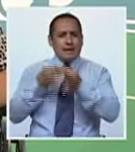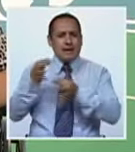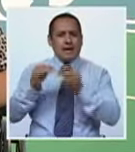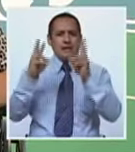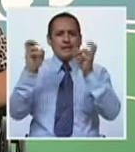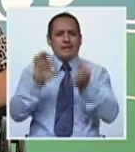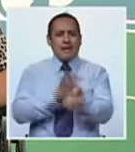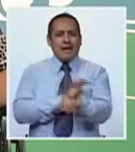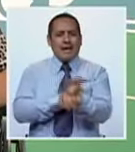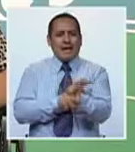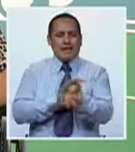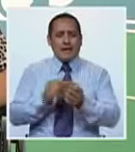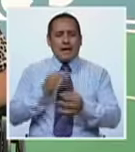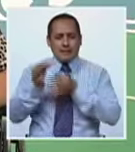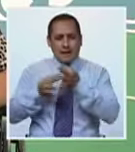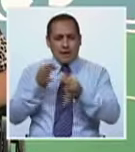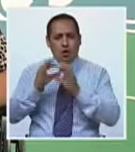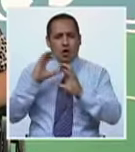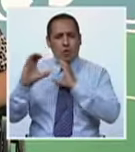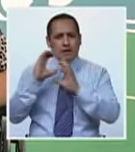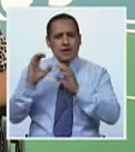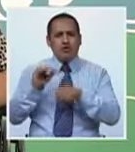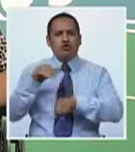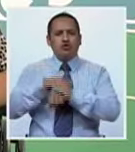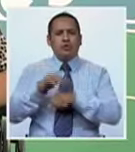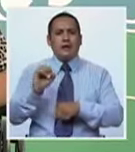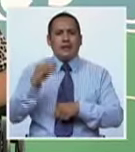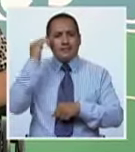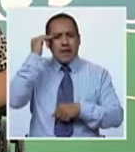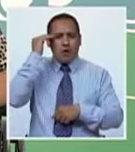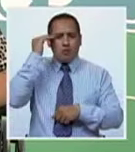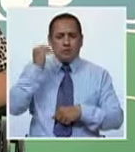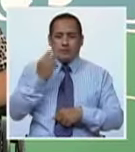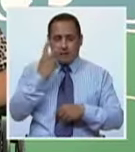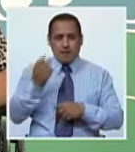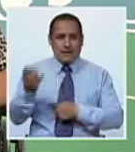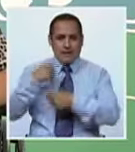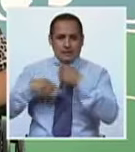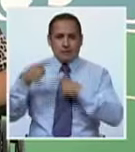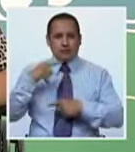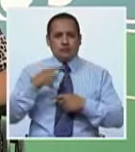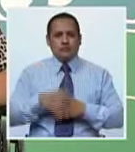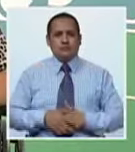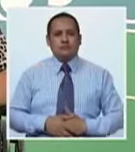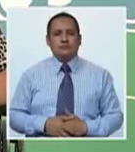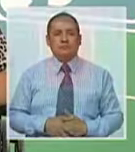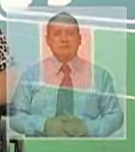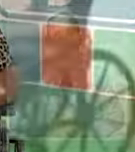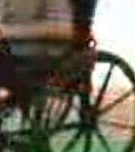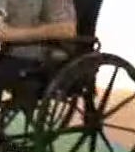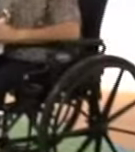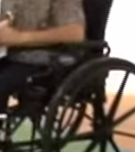especialista en genética. Con ella estaremos conversando sobre el síndrome de Down. Ya regresamos.